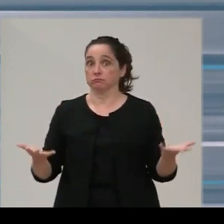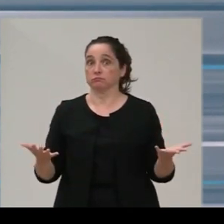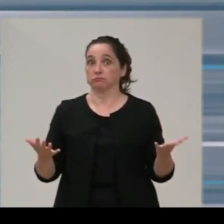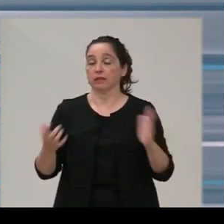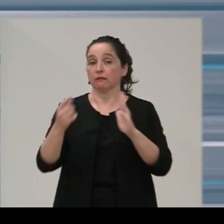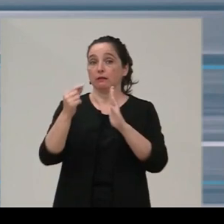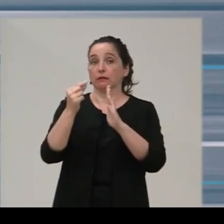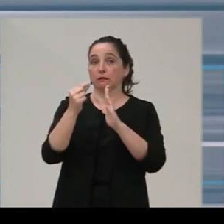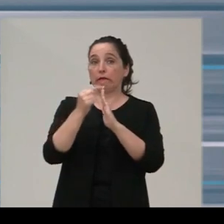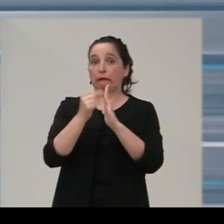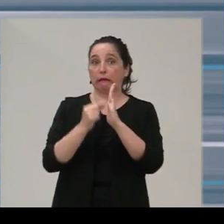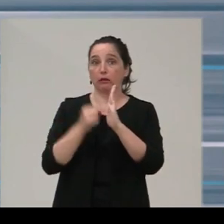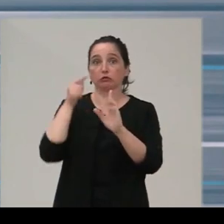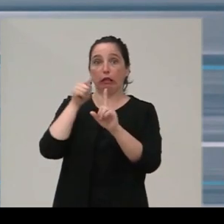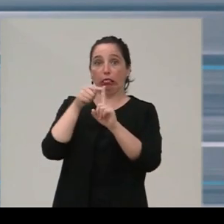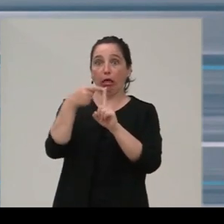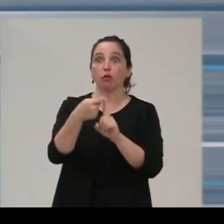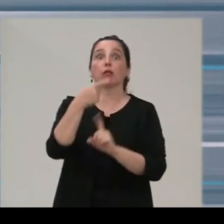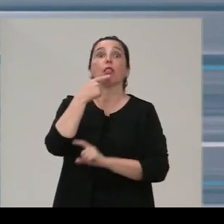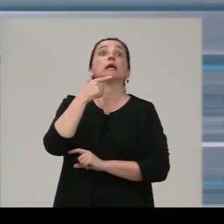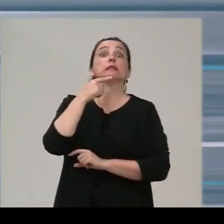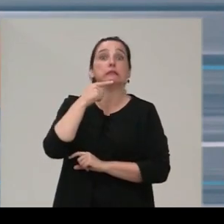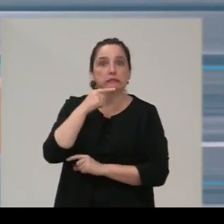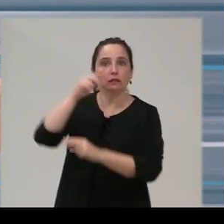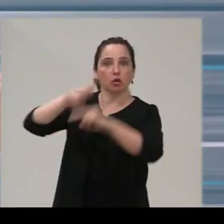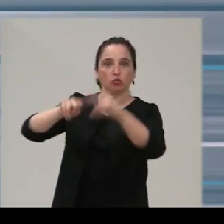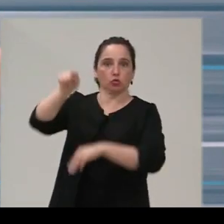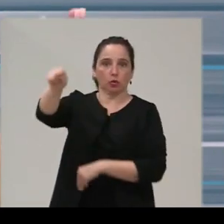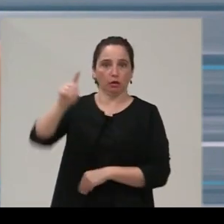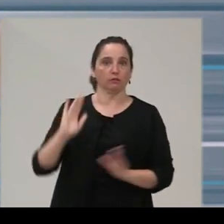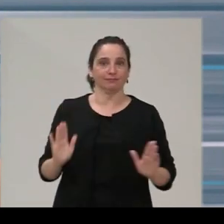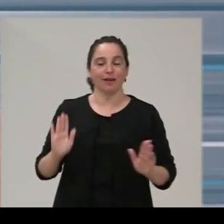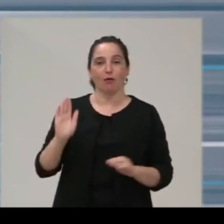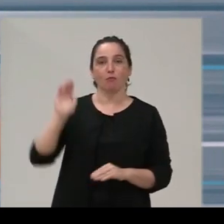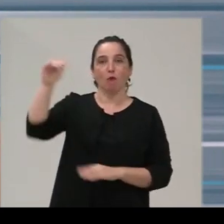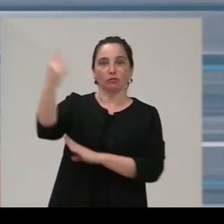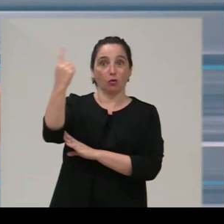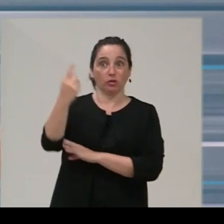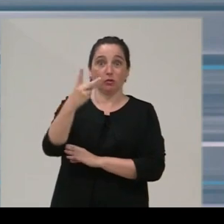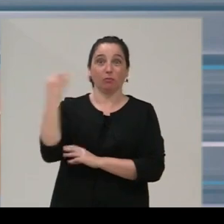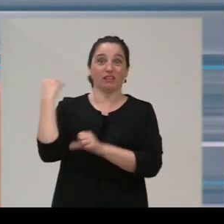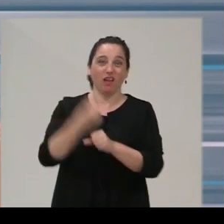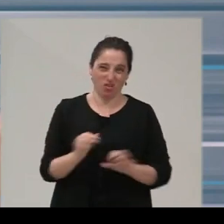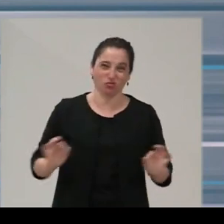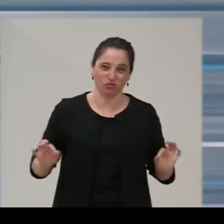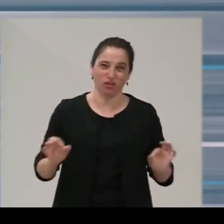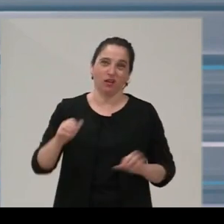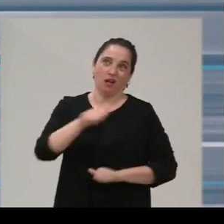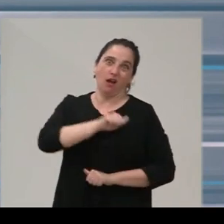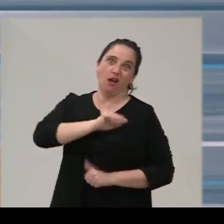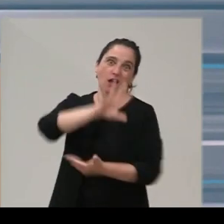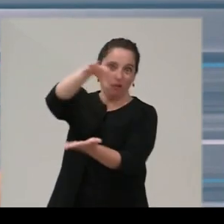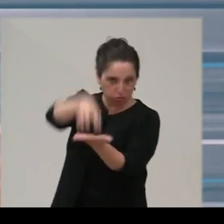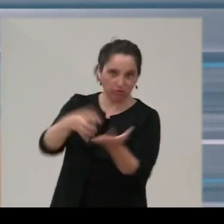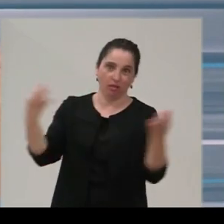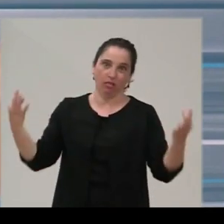criterios e indicadores asistenciales así lo aconsejen. No es extraño que 20 años después, es muy razonable, haya